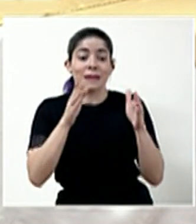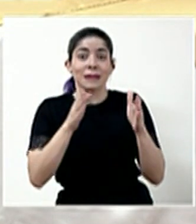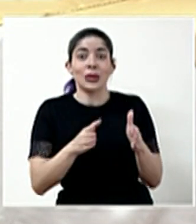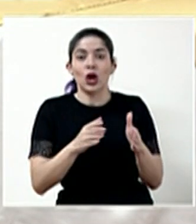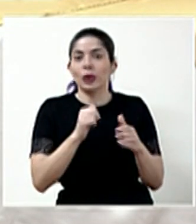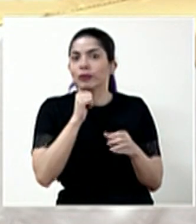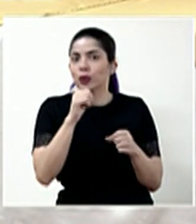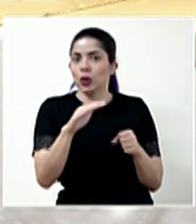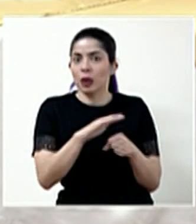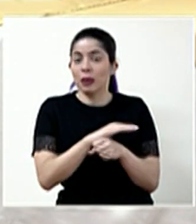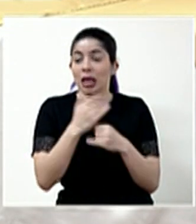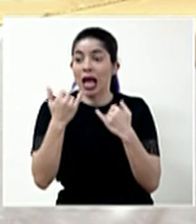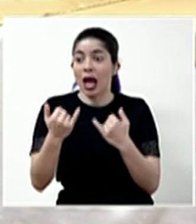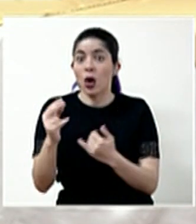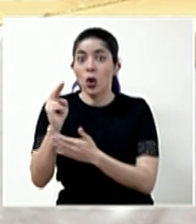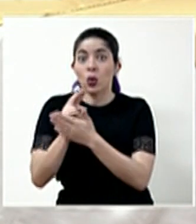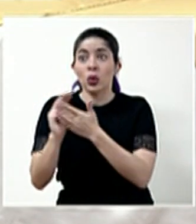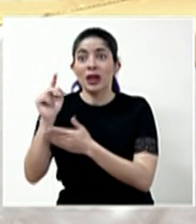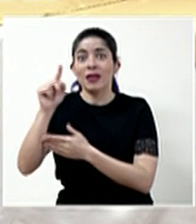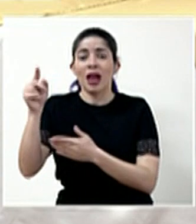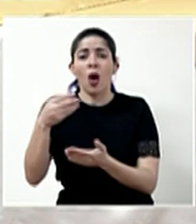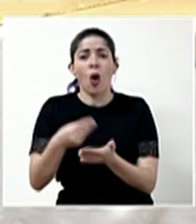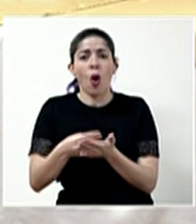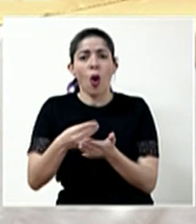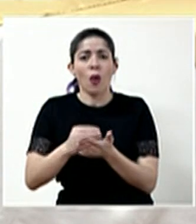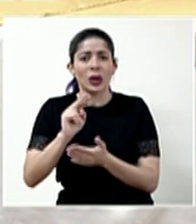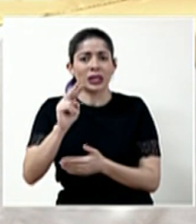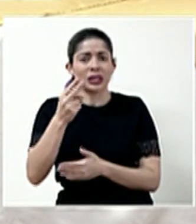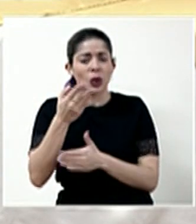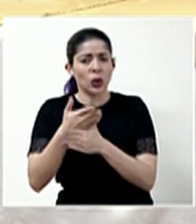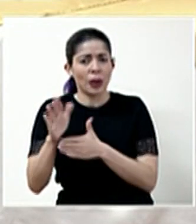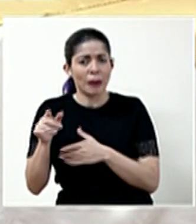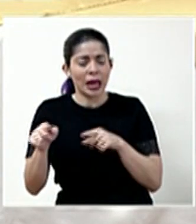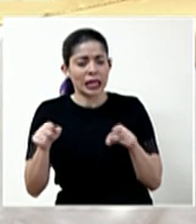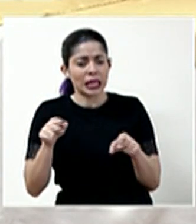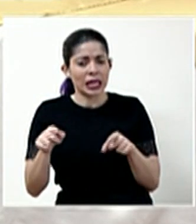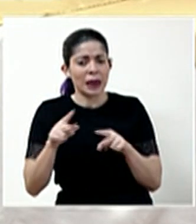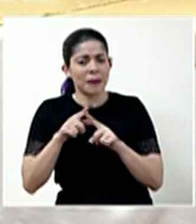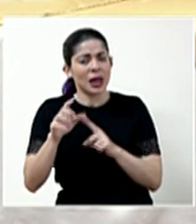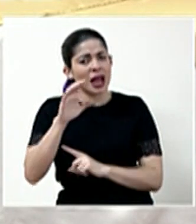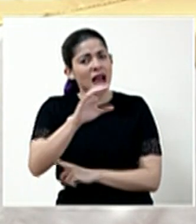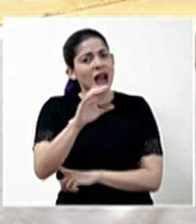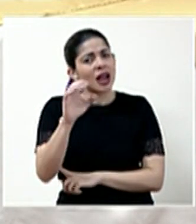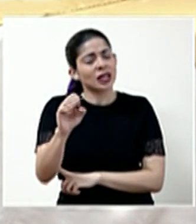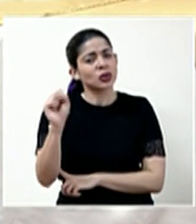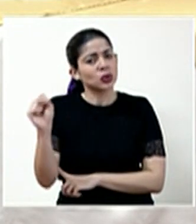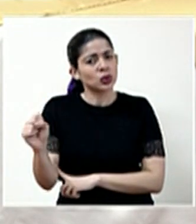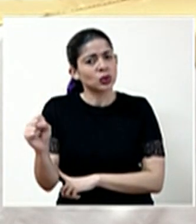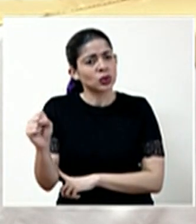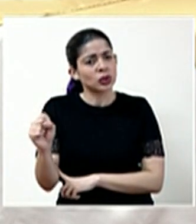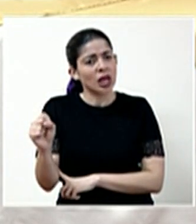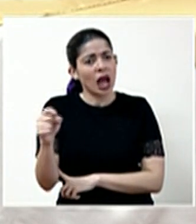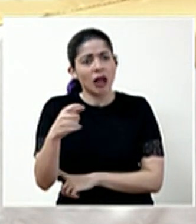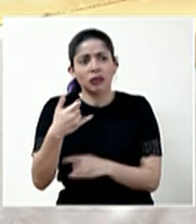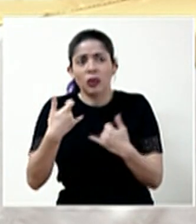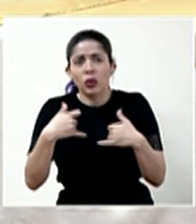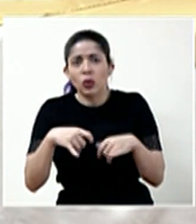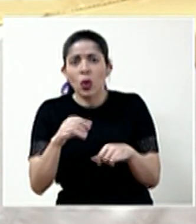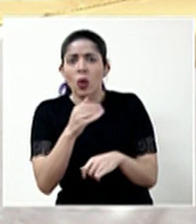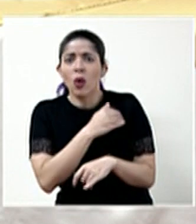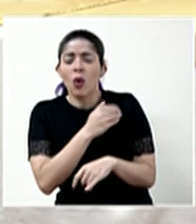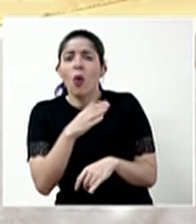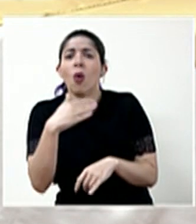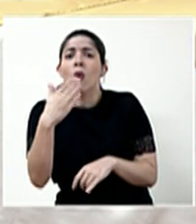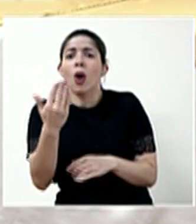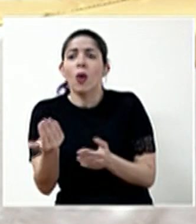incompleto y ahora las universidades le están cobrando el segundo bloque, aunque la Caja Costarricense Seguro Social aún no dice cuándo